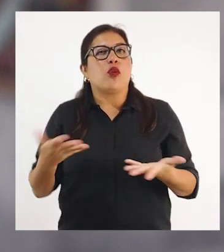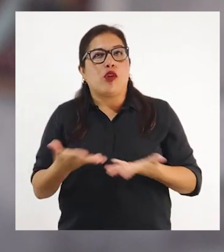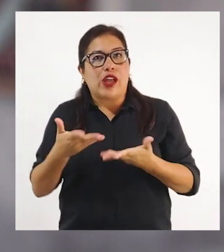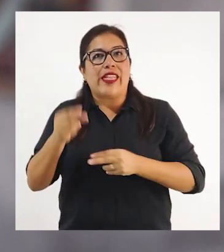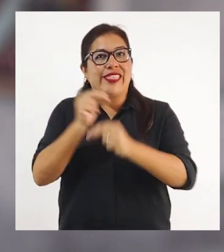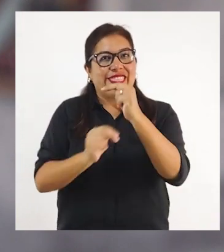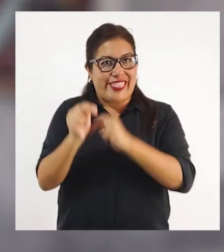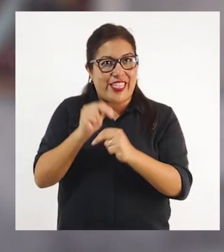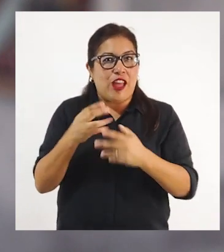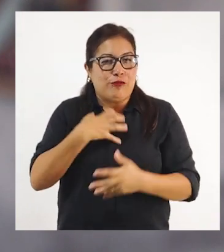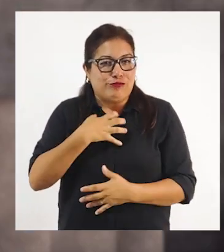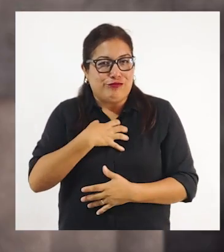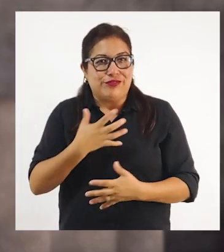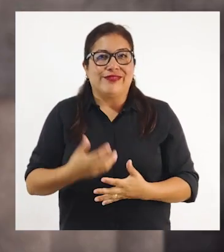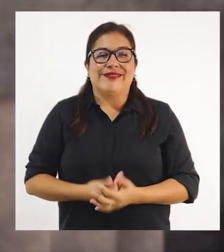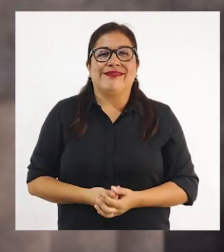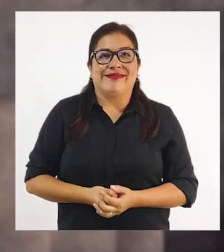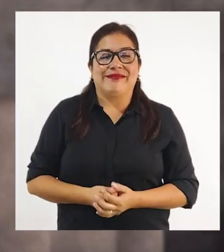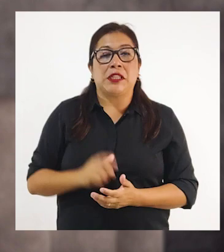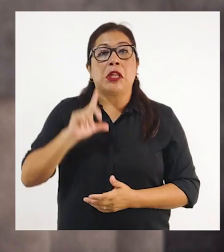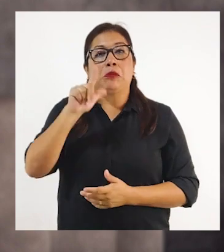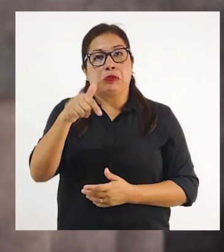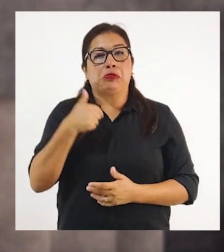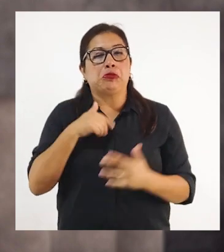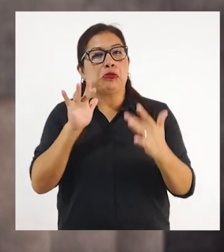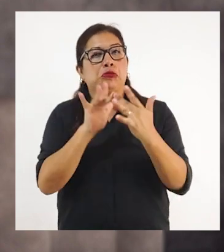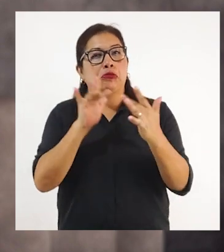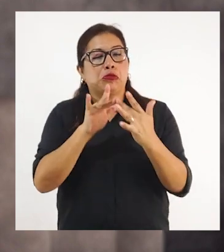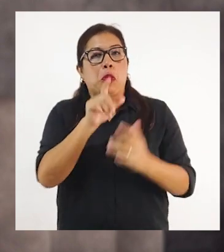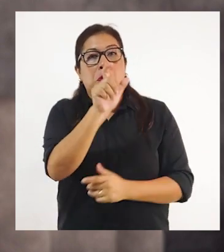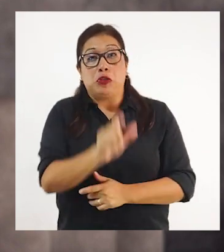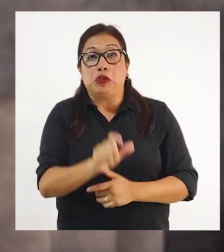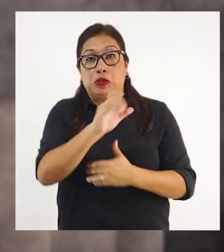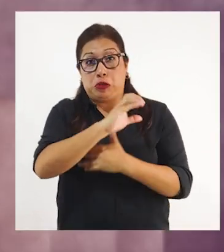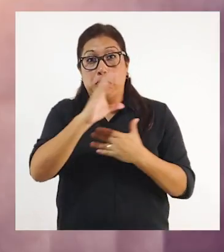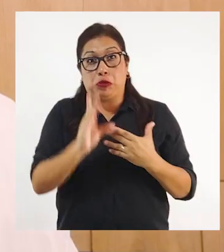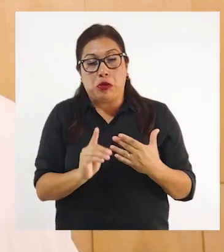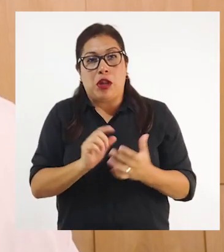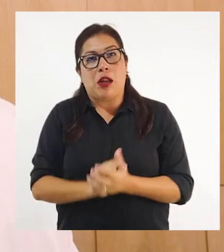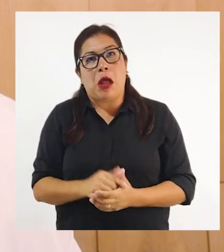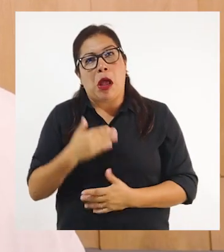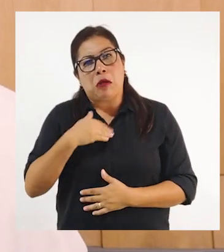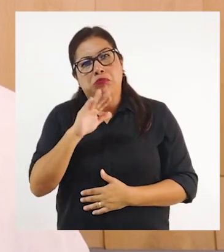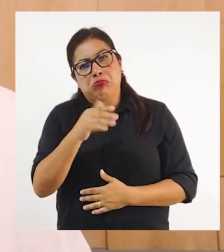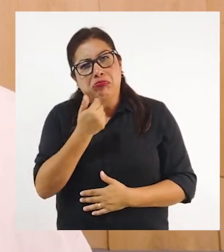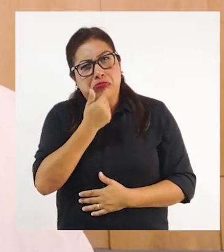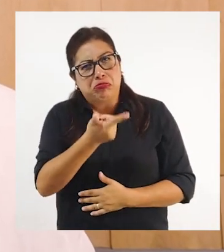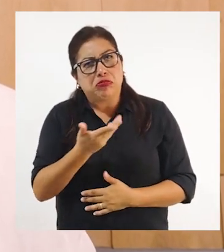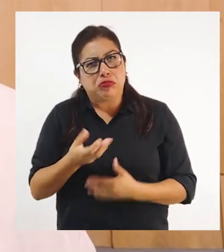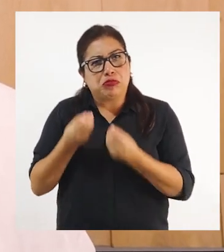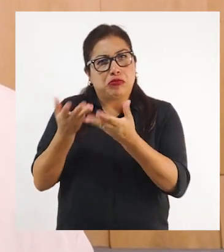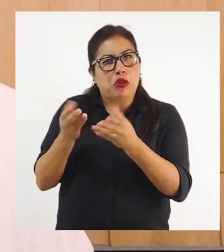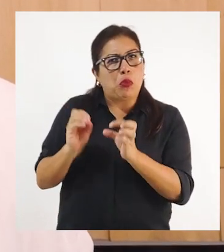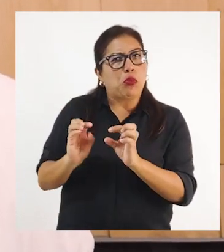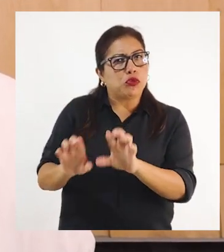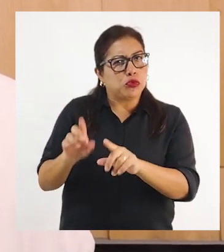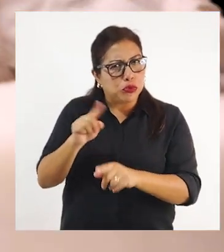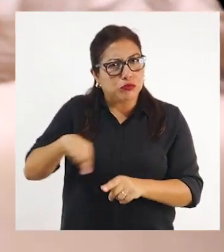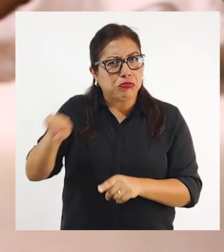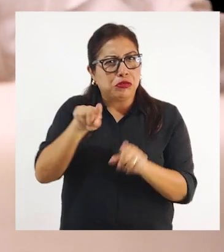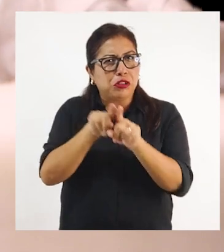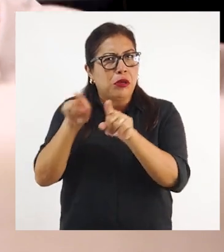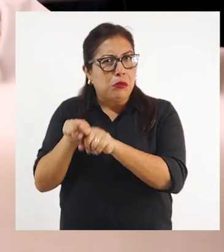negocio. A mí me contacté con una persona del Conais y dije, ¿por qué no darle las oportunidades